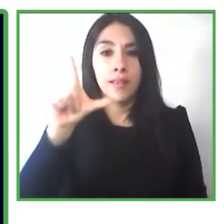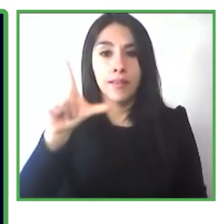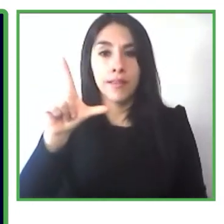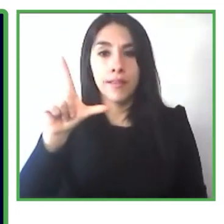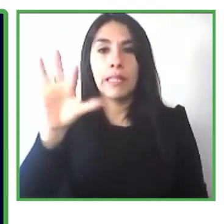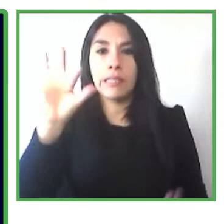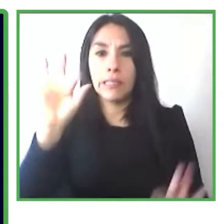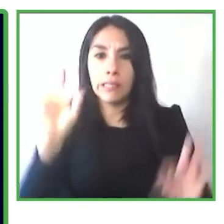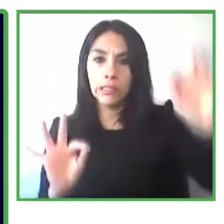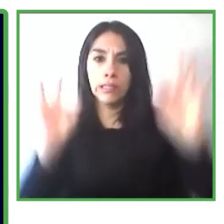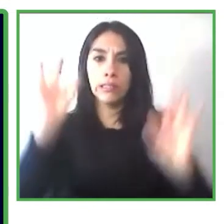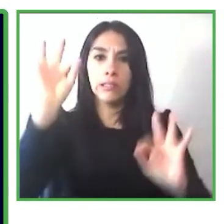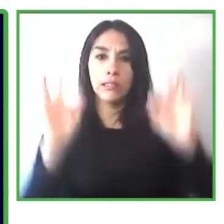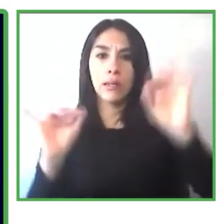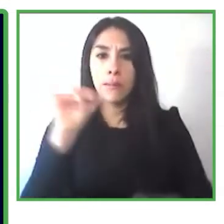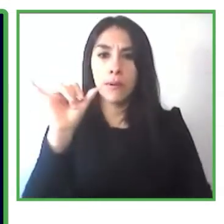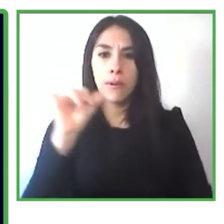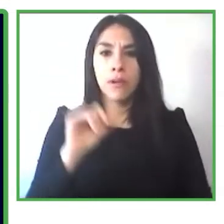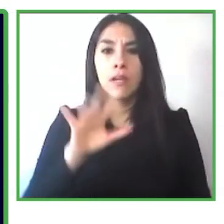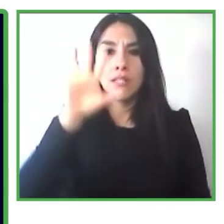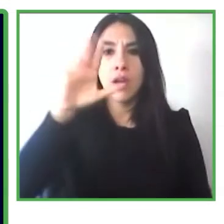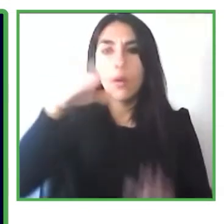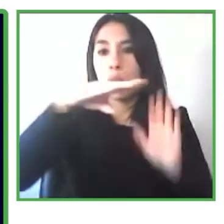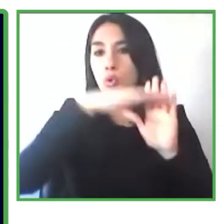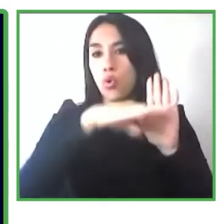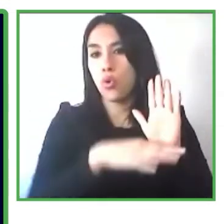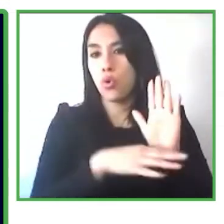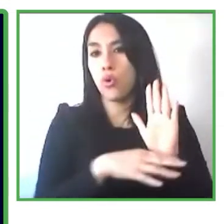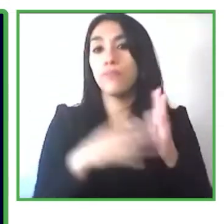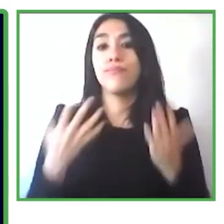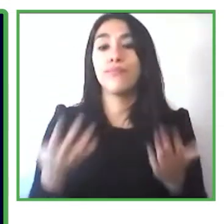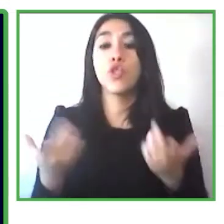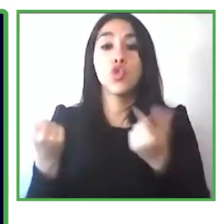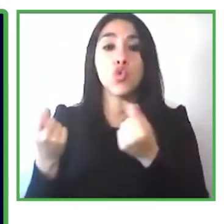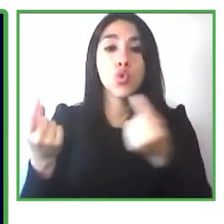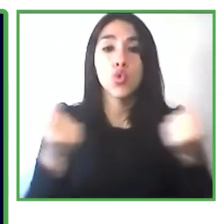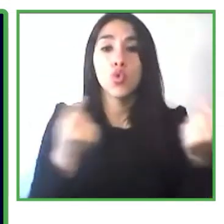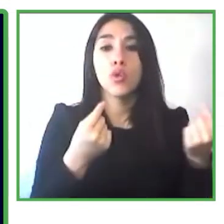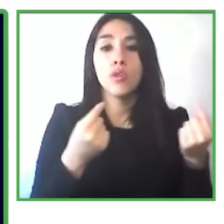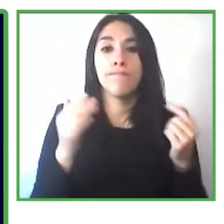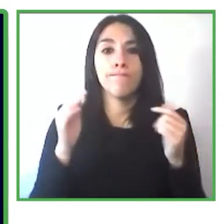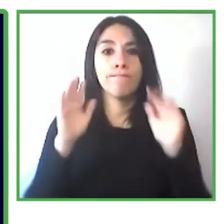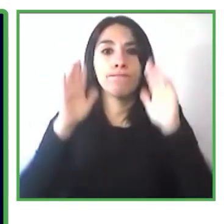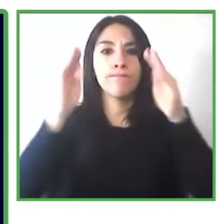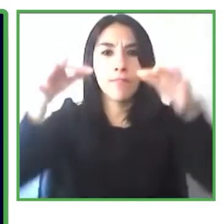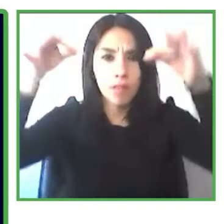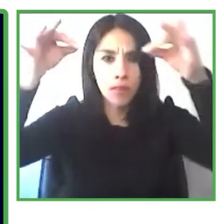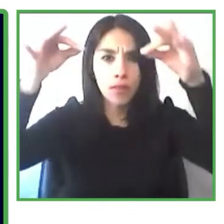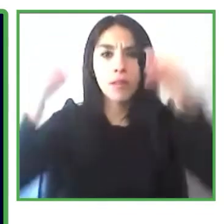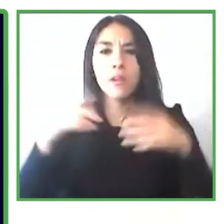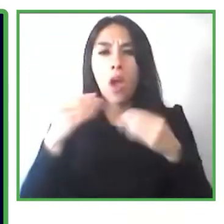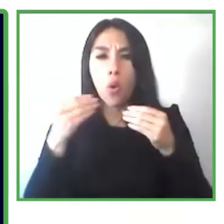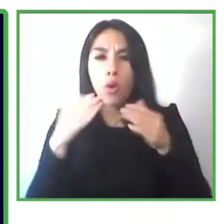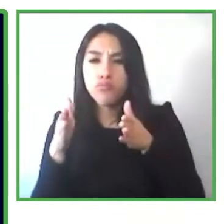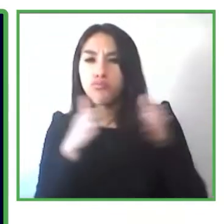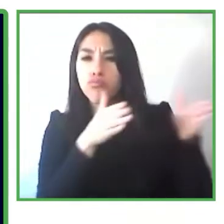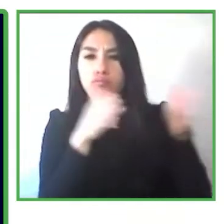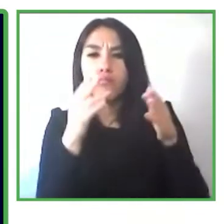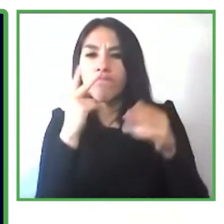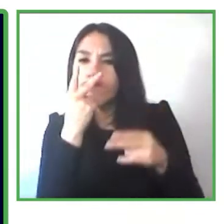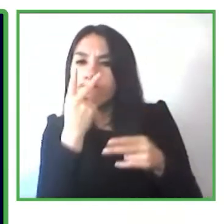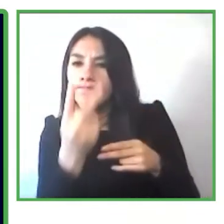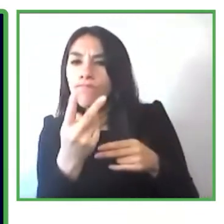ruta para mejorar la creatividad productividad clima organizacional y capacidad de